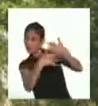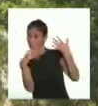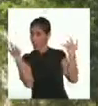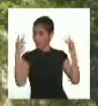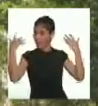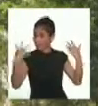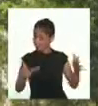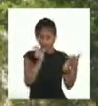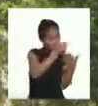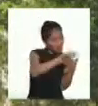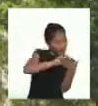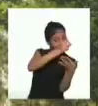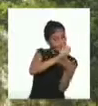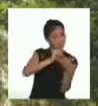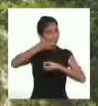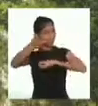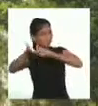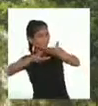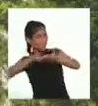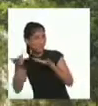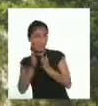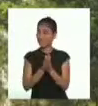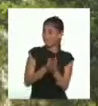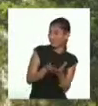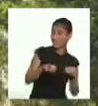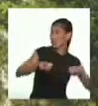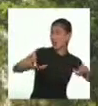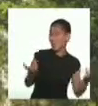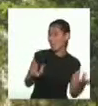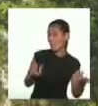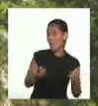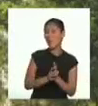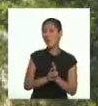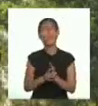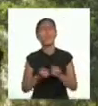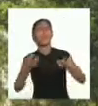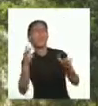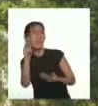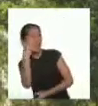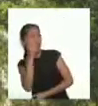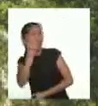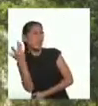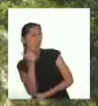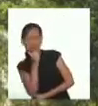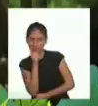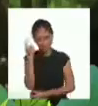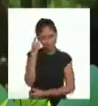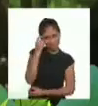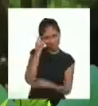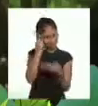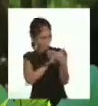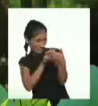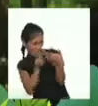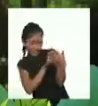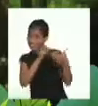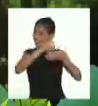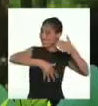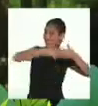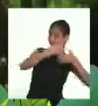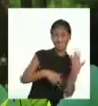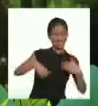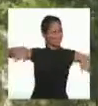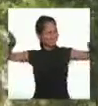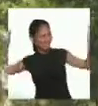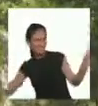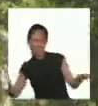texto ya está listo para ser compartido. ¿Cómo podrías darte cuenta de esto? ¡Revisando mi texto!